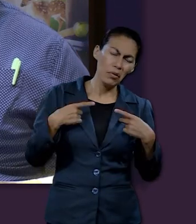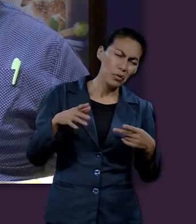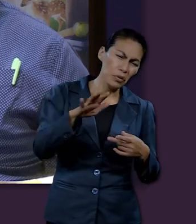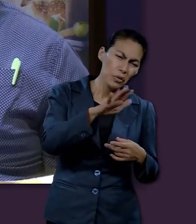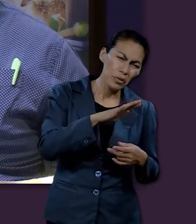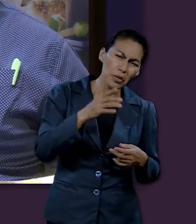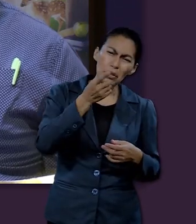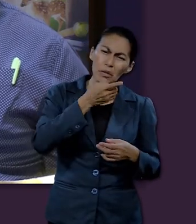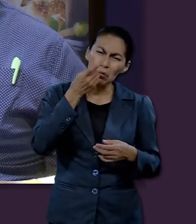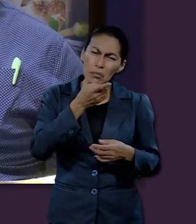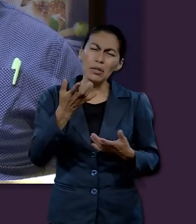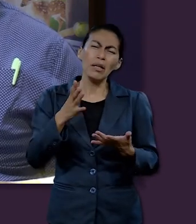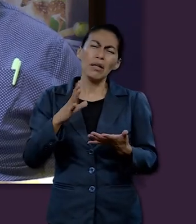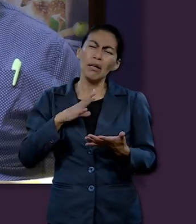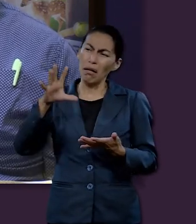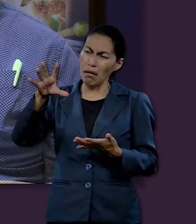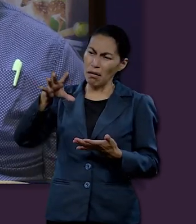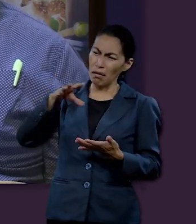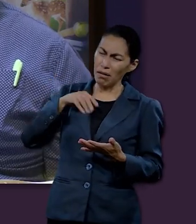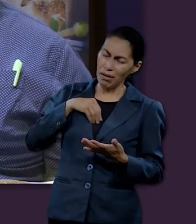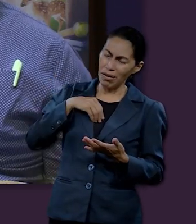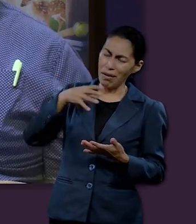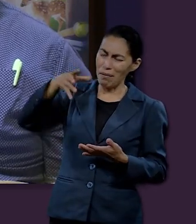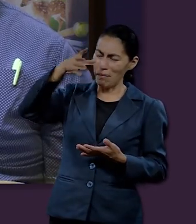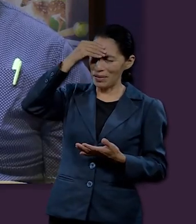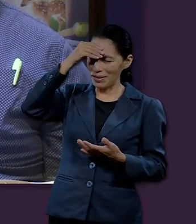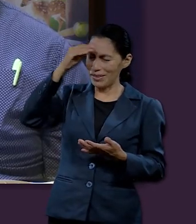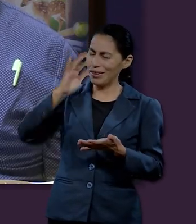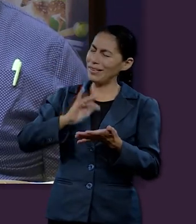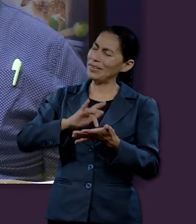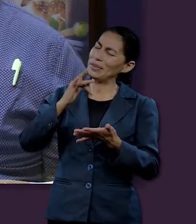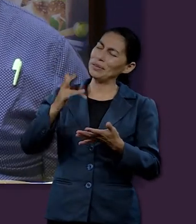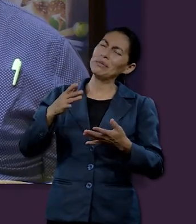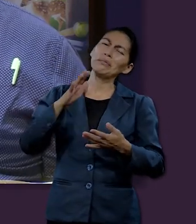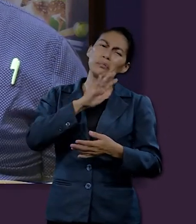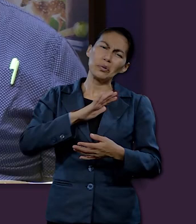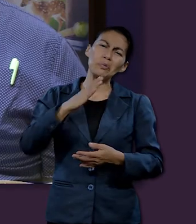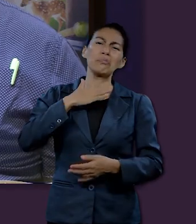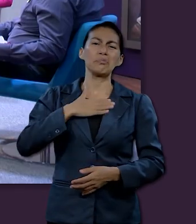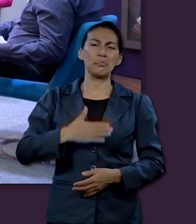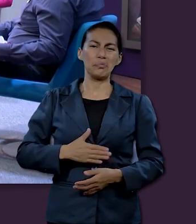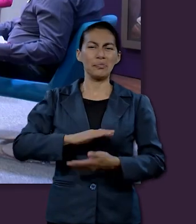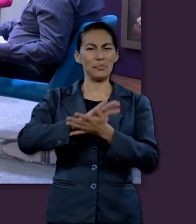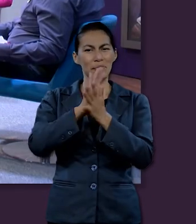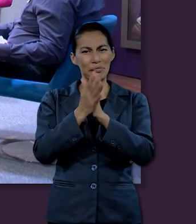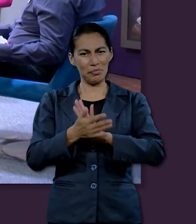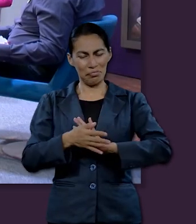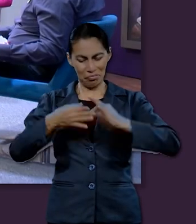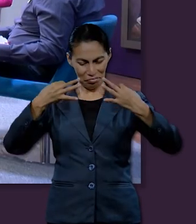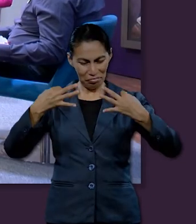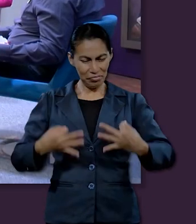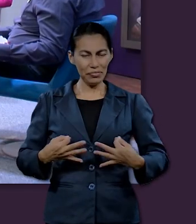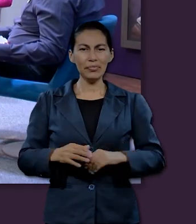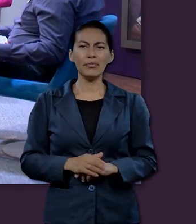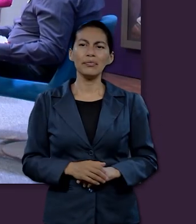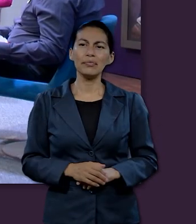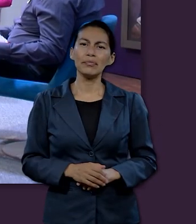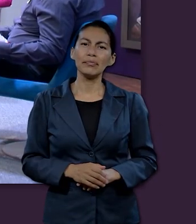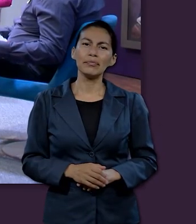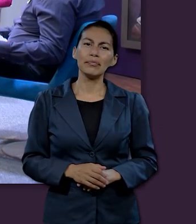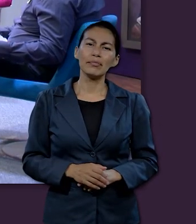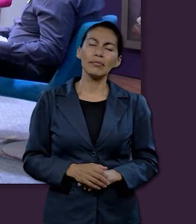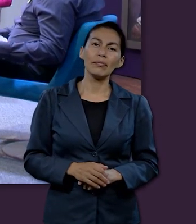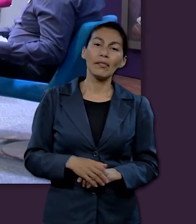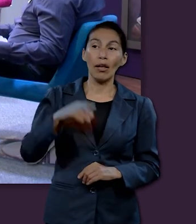sido ejercitados. Entonces, creo que el objetivo será hacernos justos, ¿no? Hacernos correctos, porque